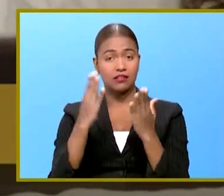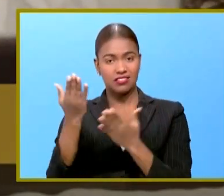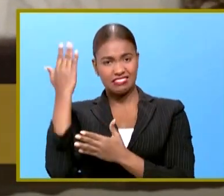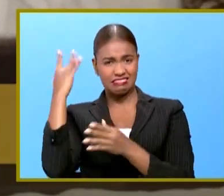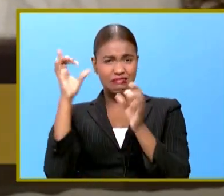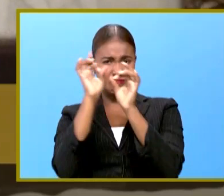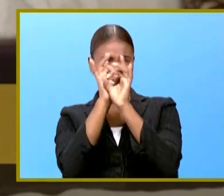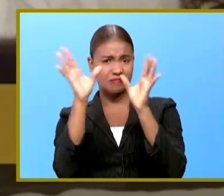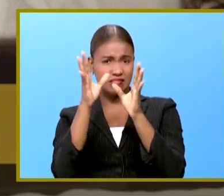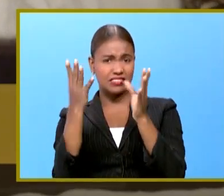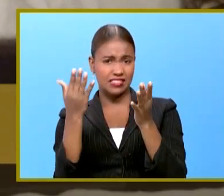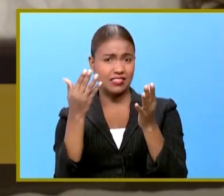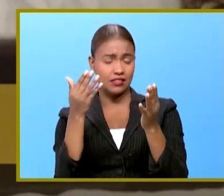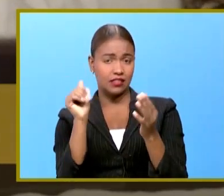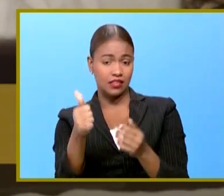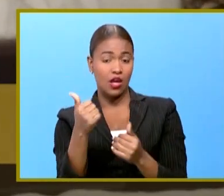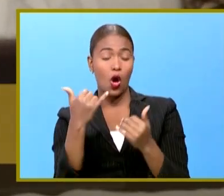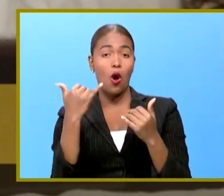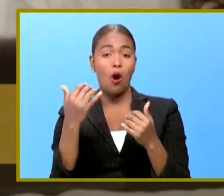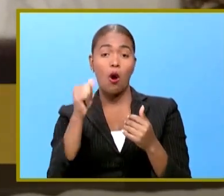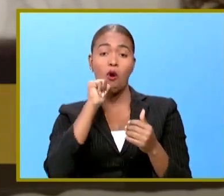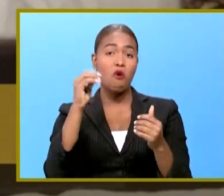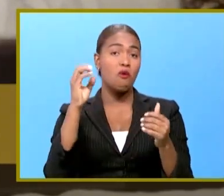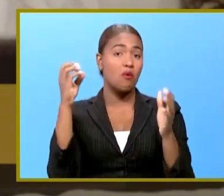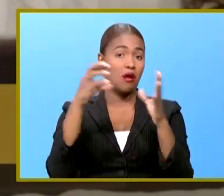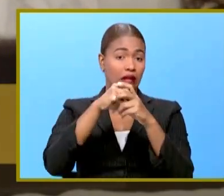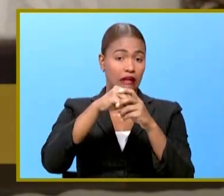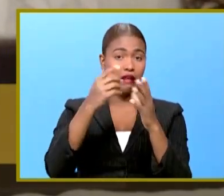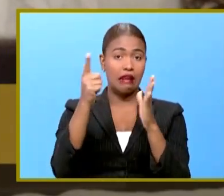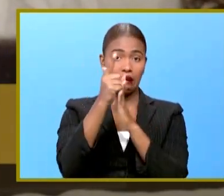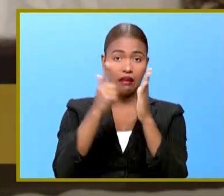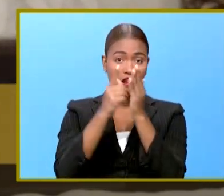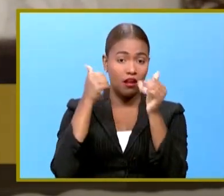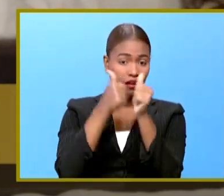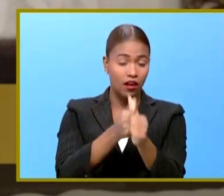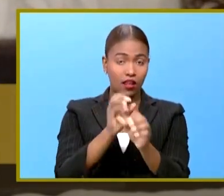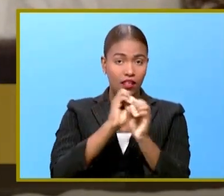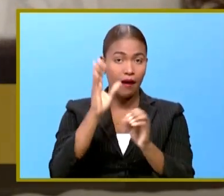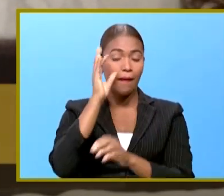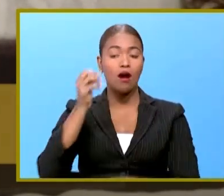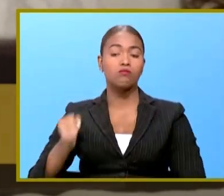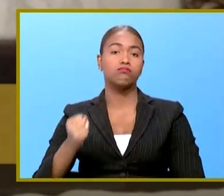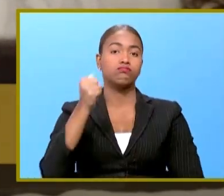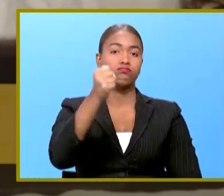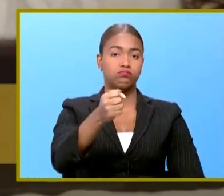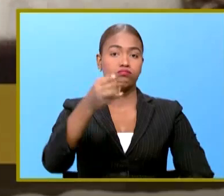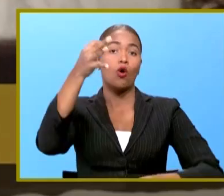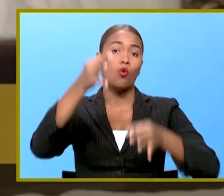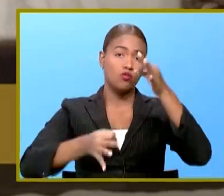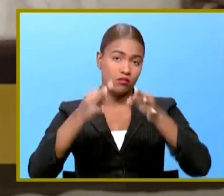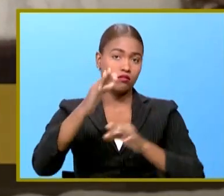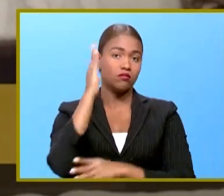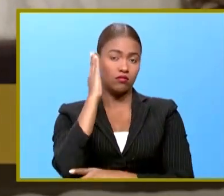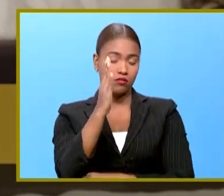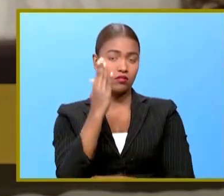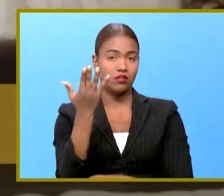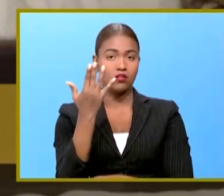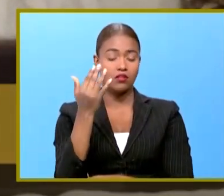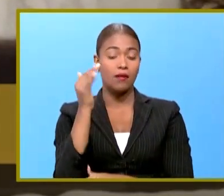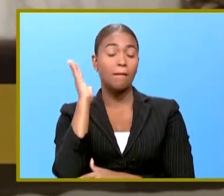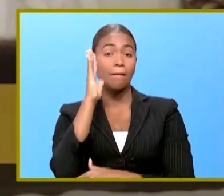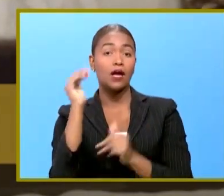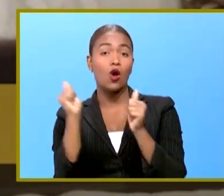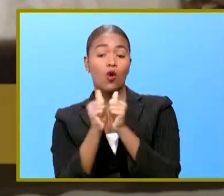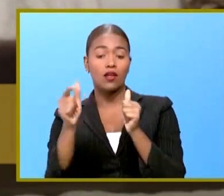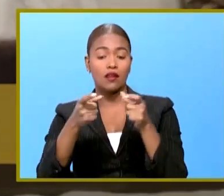de corrupción o ilegales serán sometidos a la acción de la justicia con una